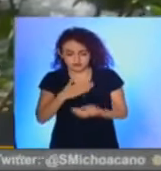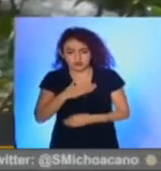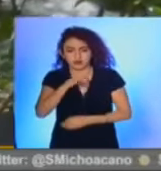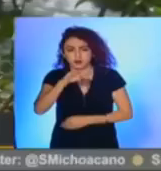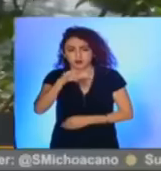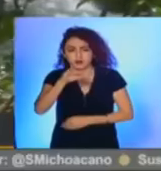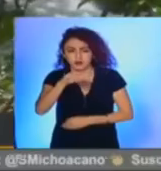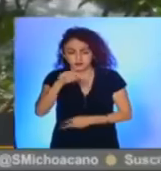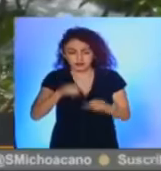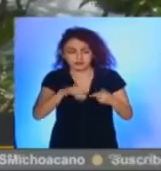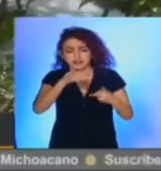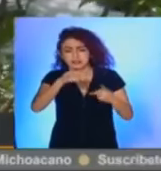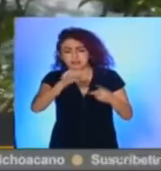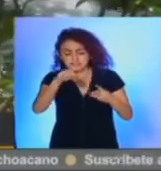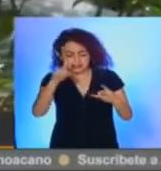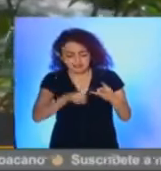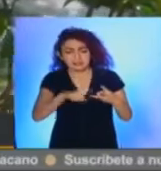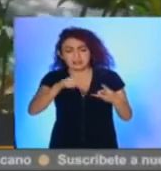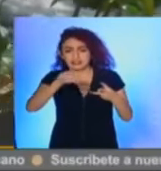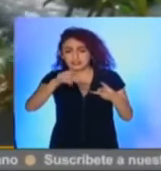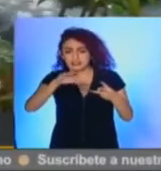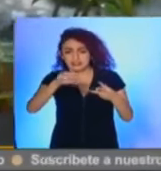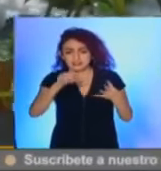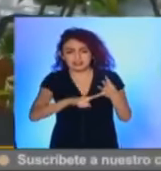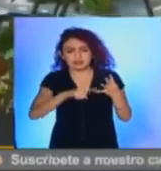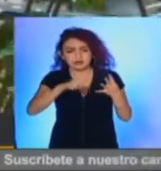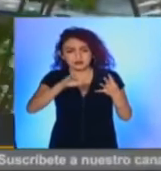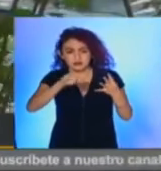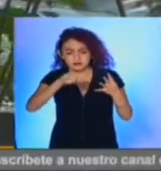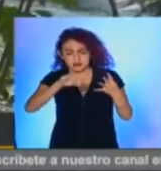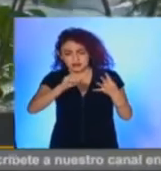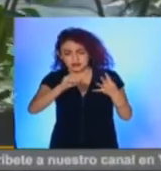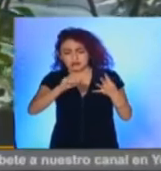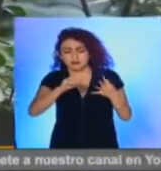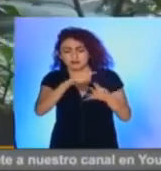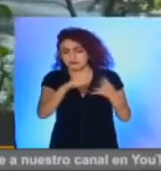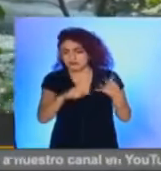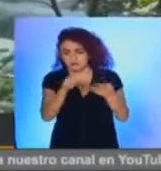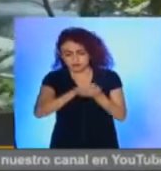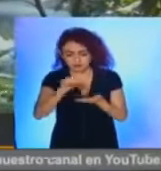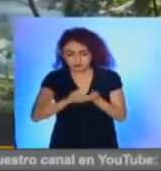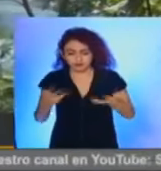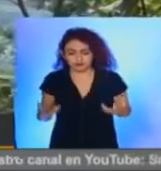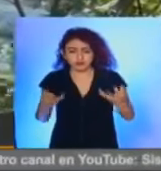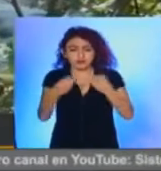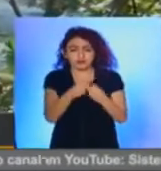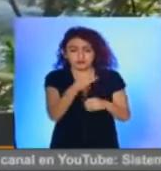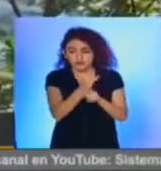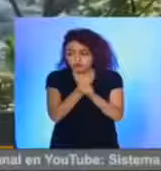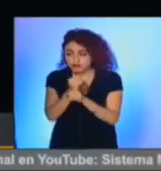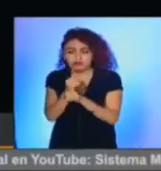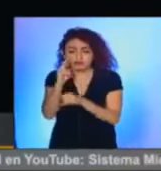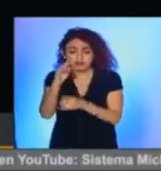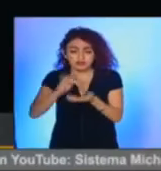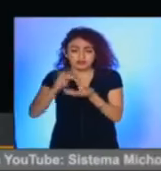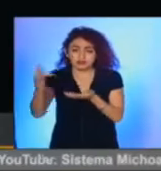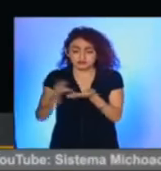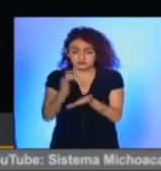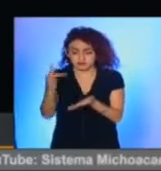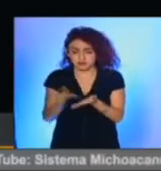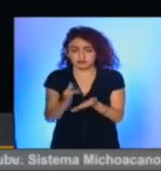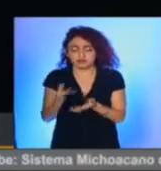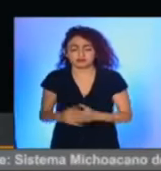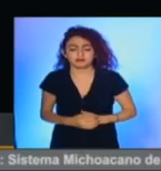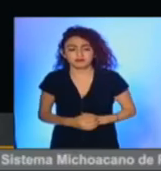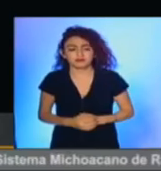Mendoza Arroyo, Isaias Gómez Santís, Leticia Bobadillo González y Brenda Griselda Guevara Sánchez. Y que el libro sale a la luz gracias al apoyo que